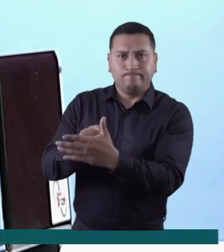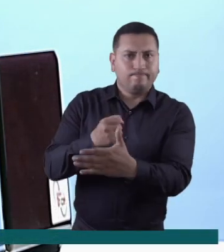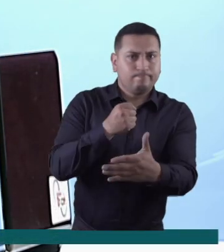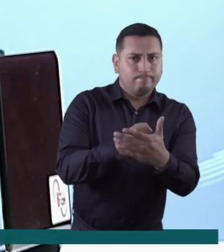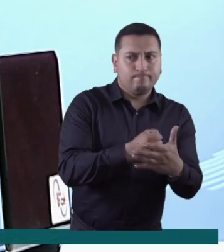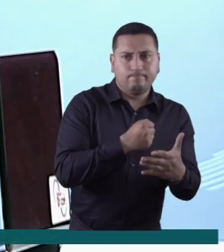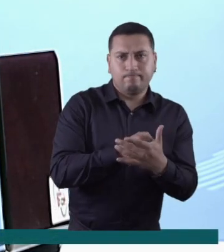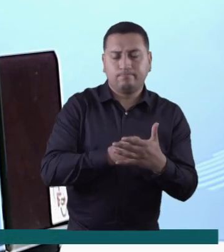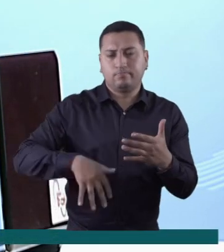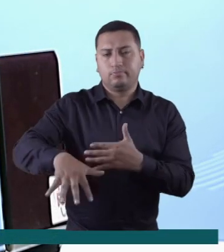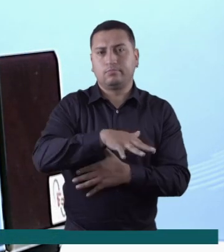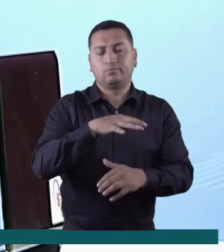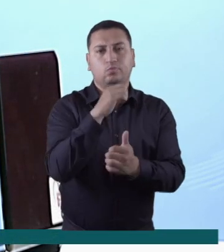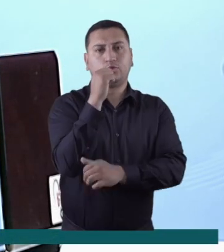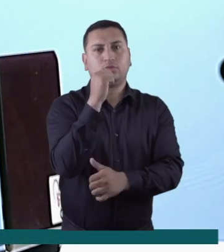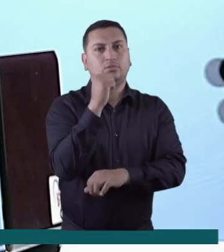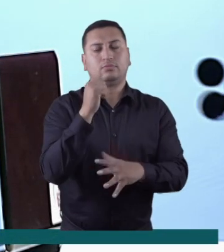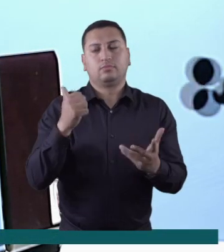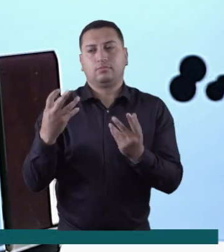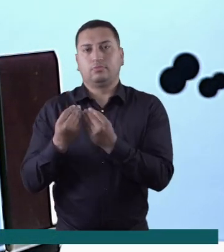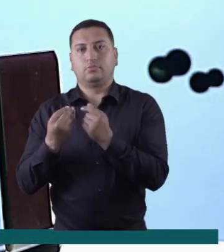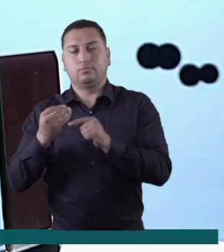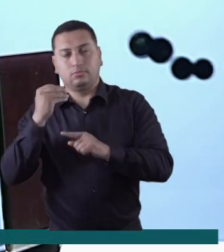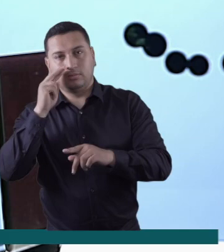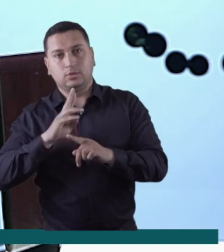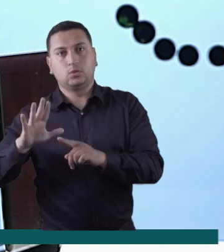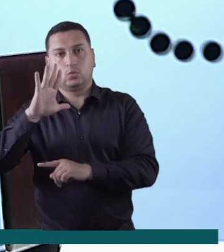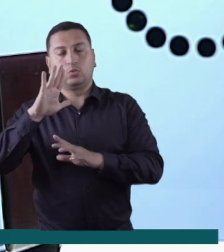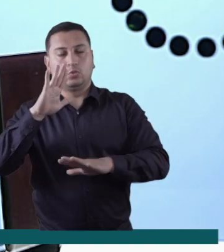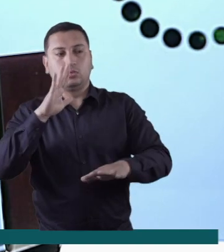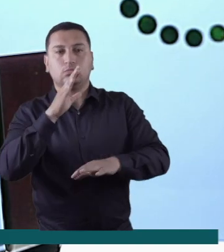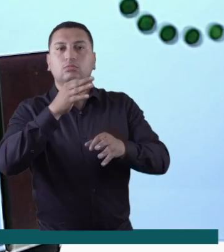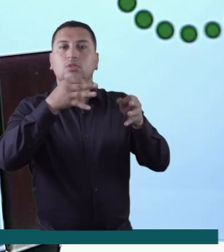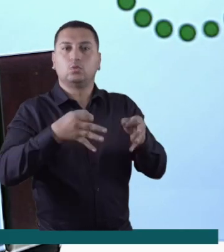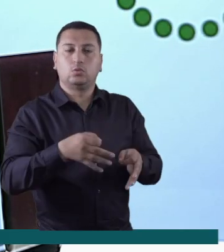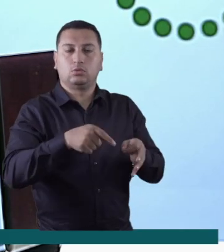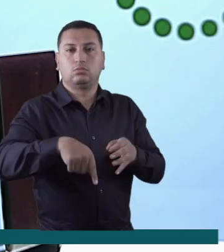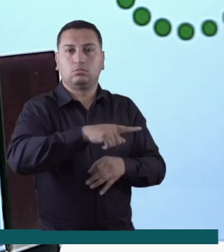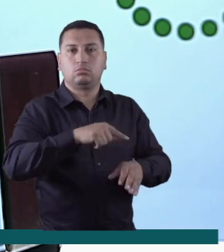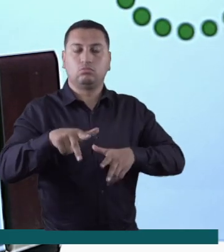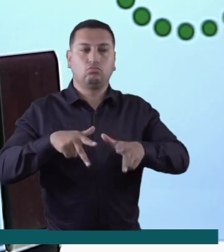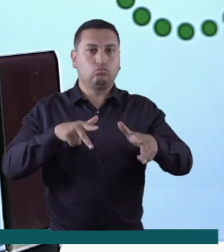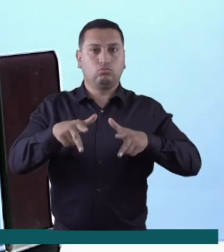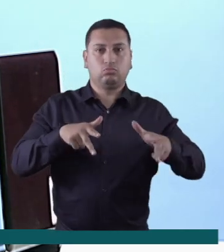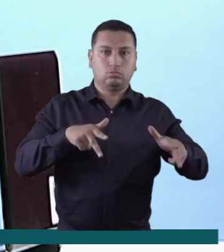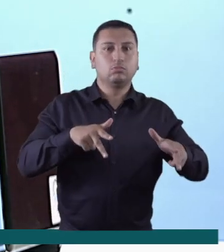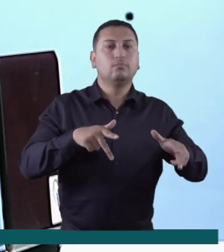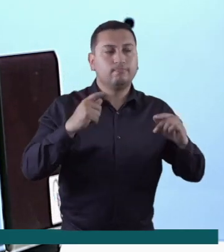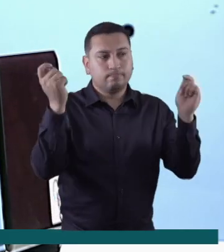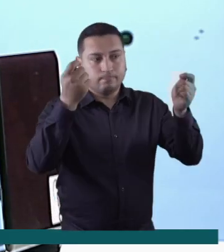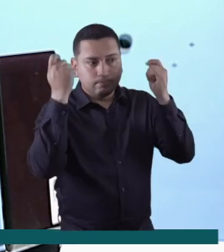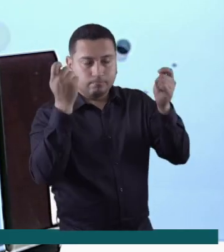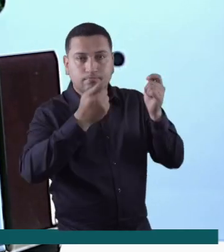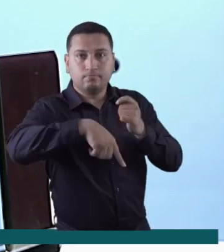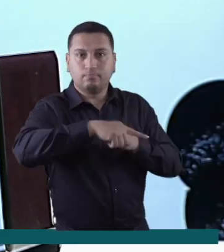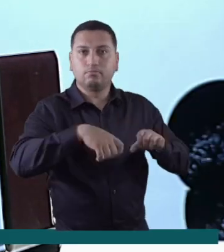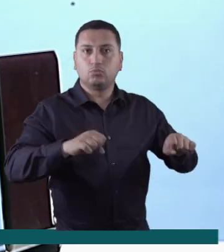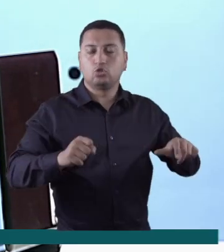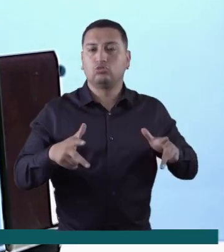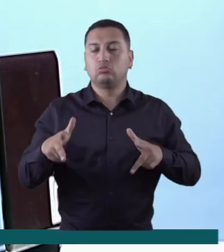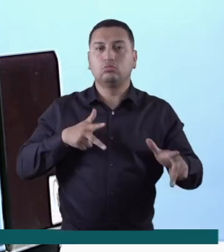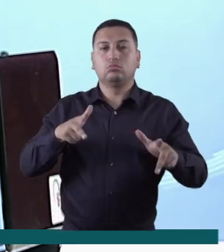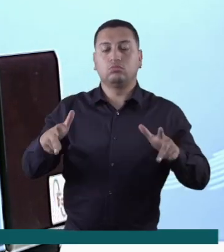Frente al incremento de accidentalidad en las carreteras de Boyacá, la Agencia Nacional de Seguridad Vial adelanta una campaña dirigida a los motociclistas,